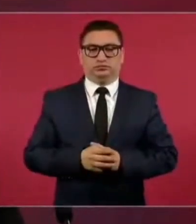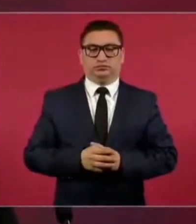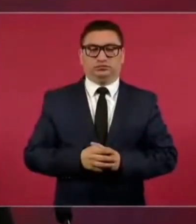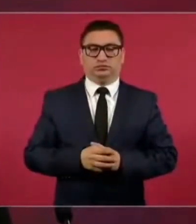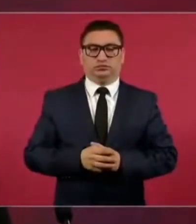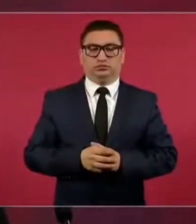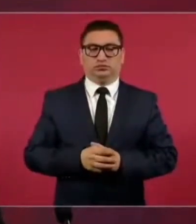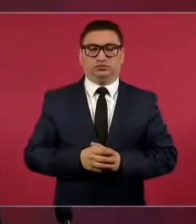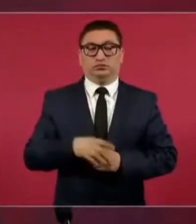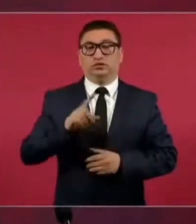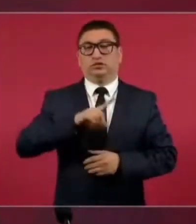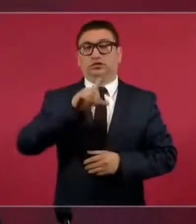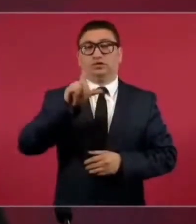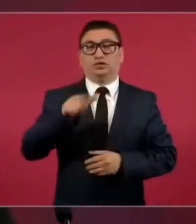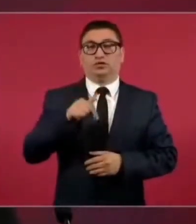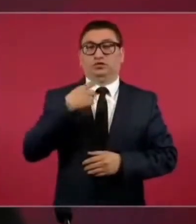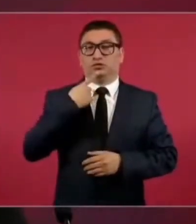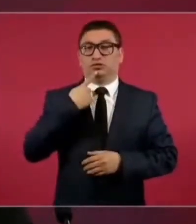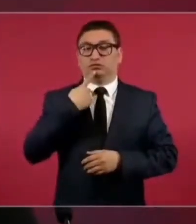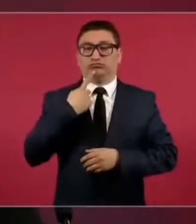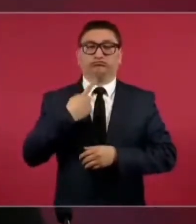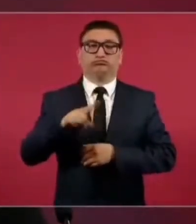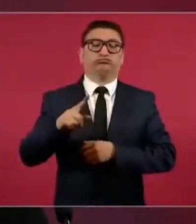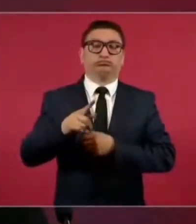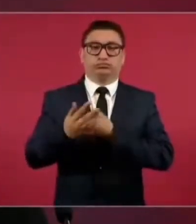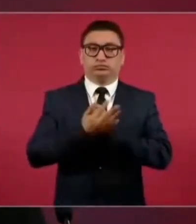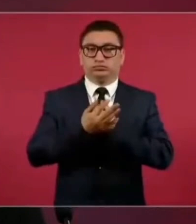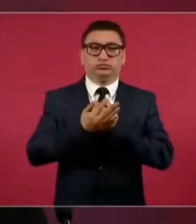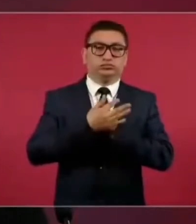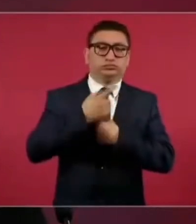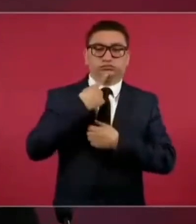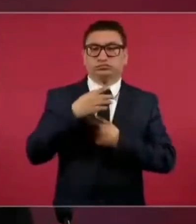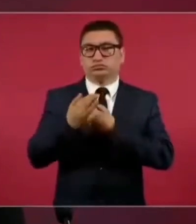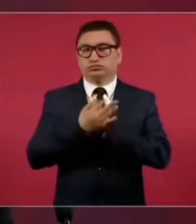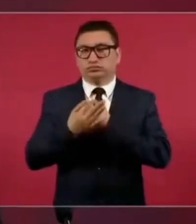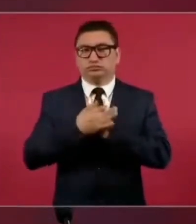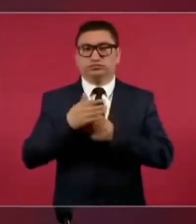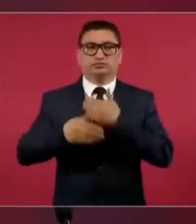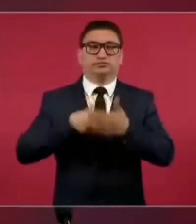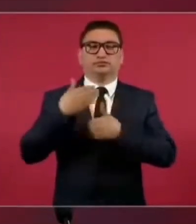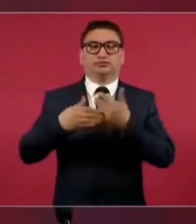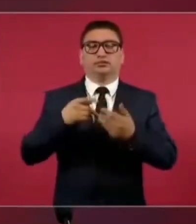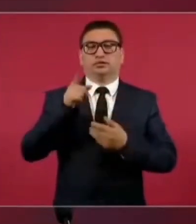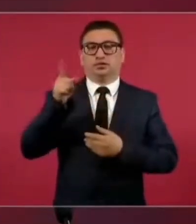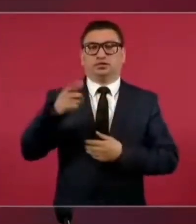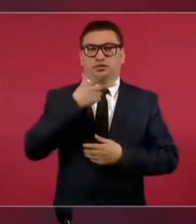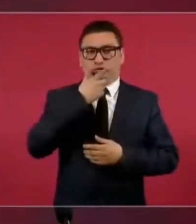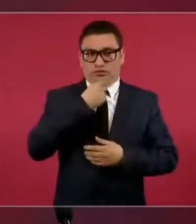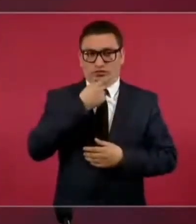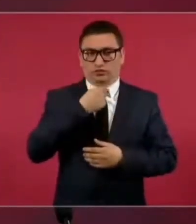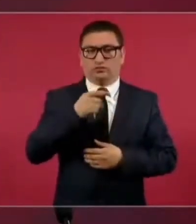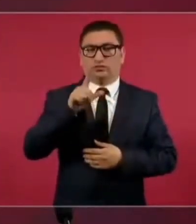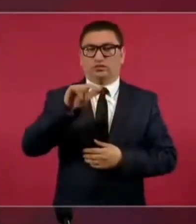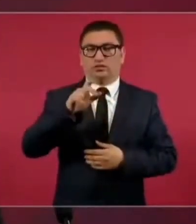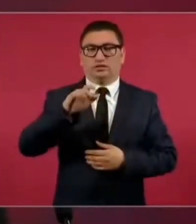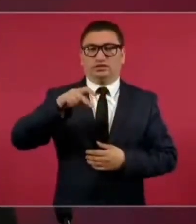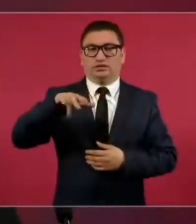empiezan los amparos al grado que el señor Lainez,